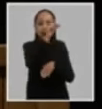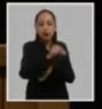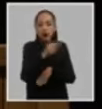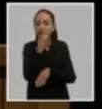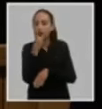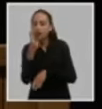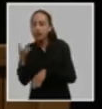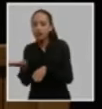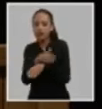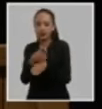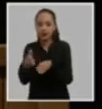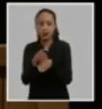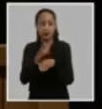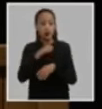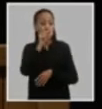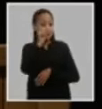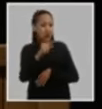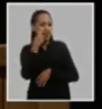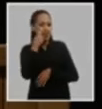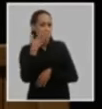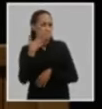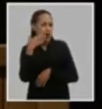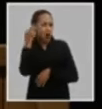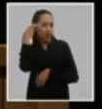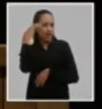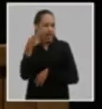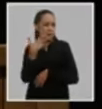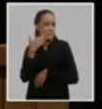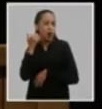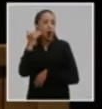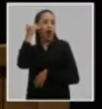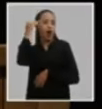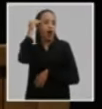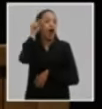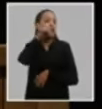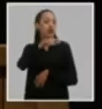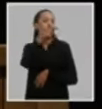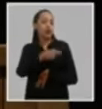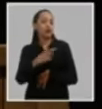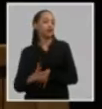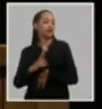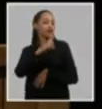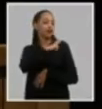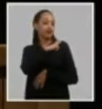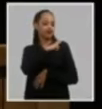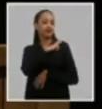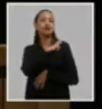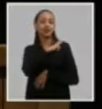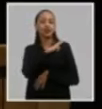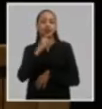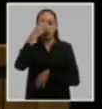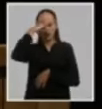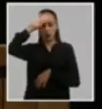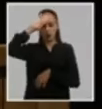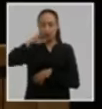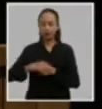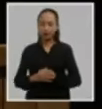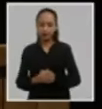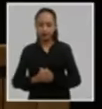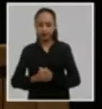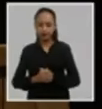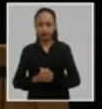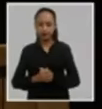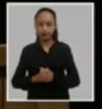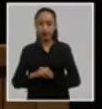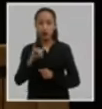compañeros que muestren las mayores perspectivas para ocupar los principales cargos de la noción tercero incrementar la intransigencia